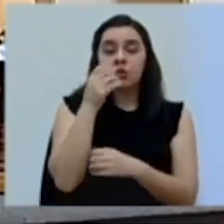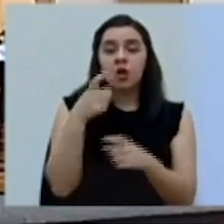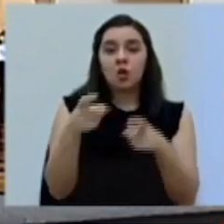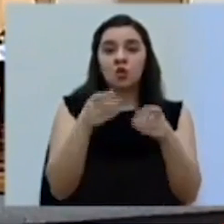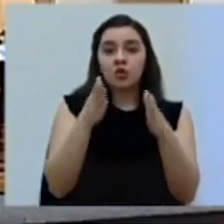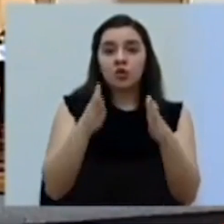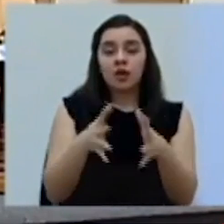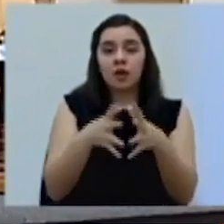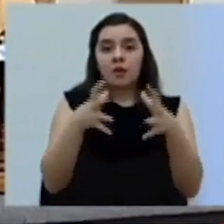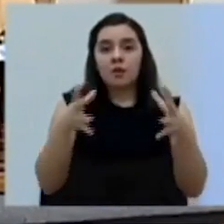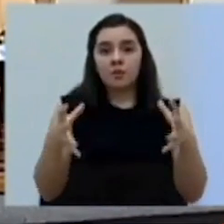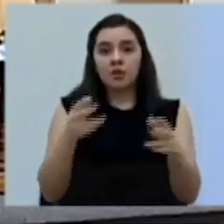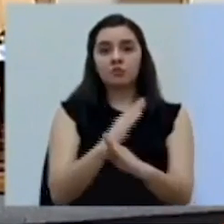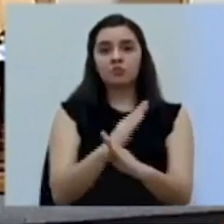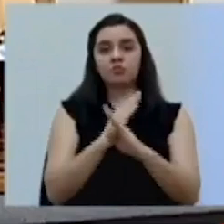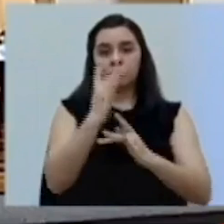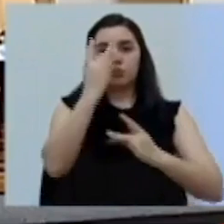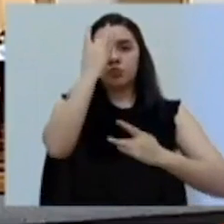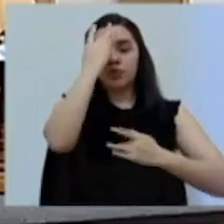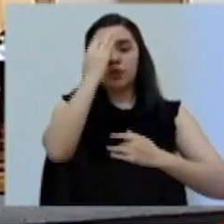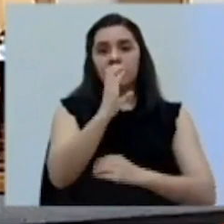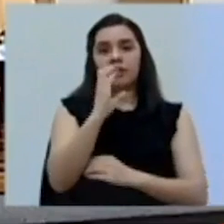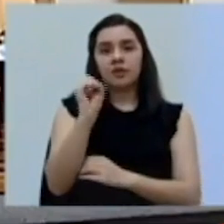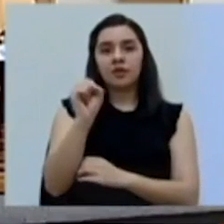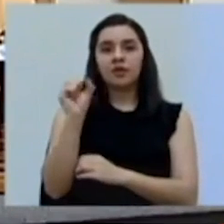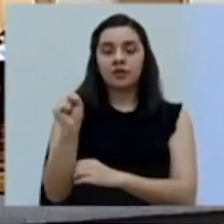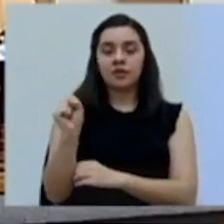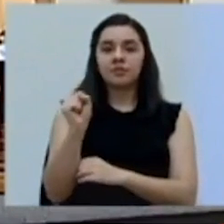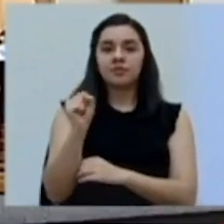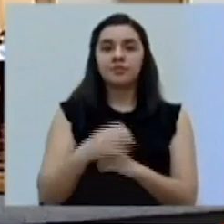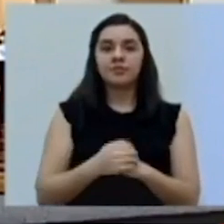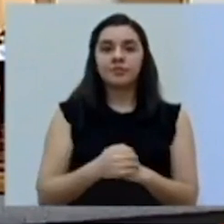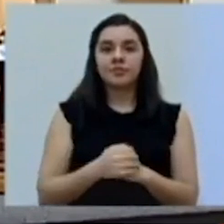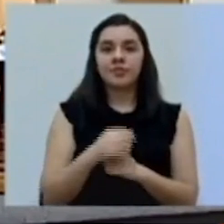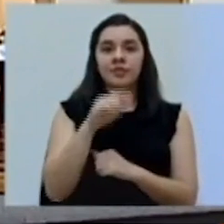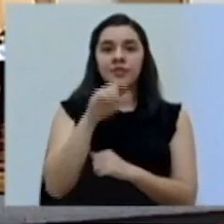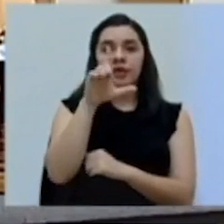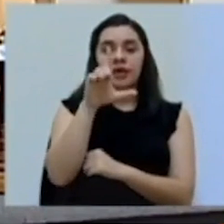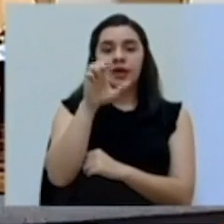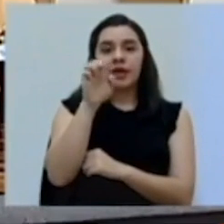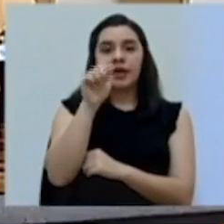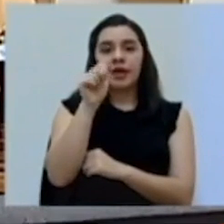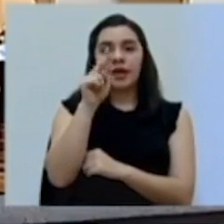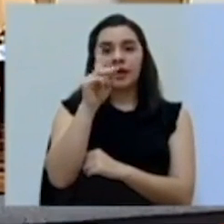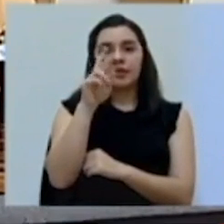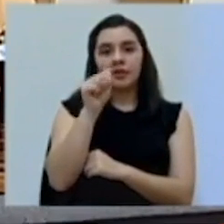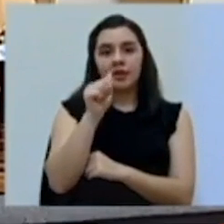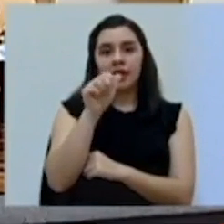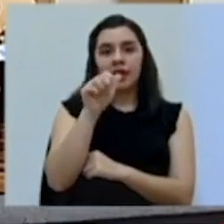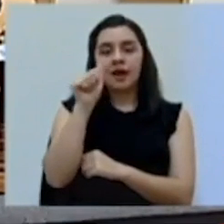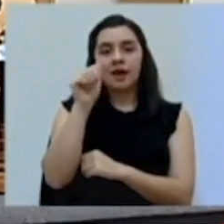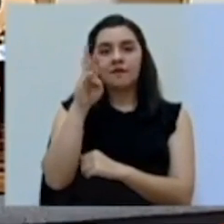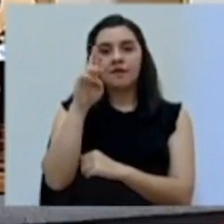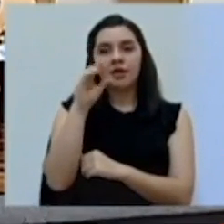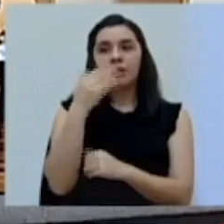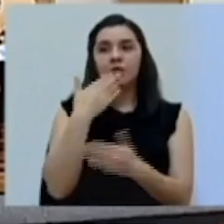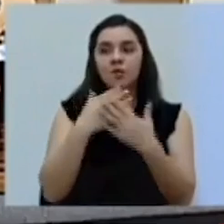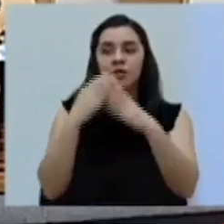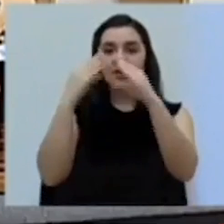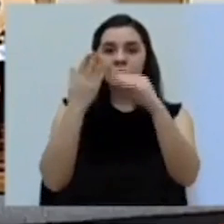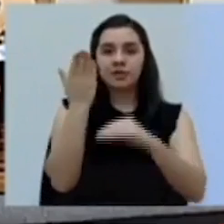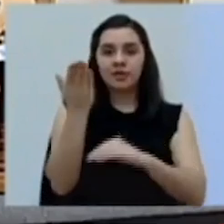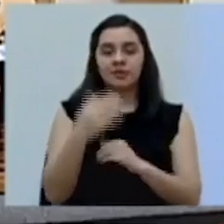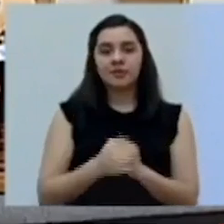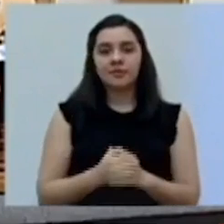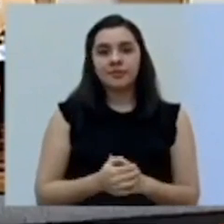Programa Ampliado de Inmunizaciones de la Caja Costa Ricense de Seguro Social, la señora Leandra Abarca. Muy buenas tardes, doña